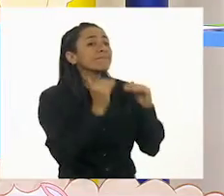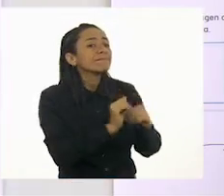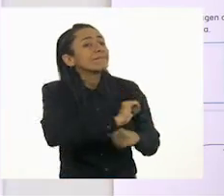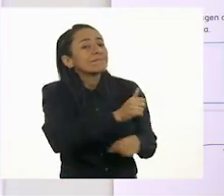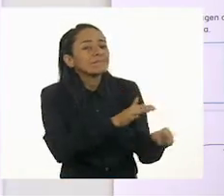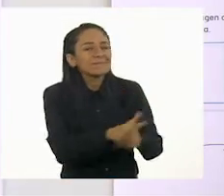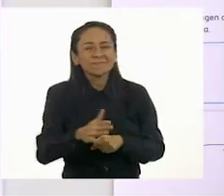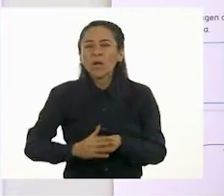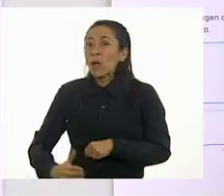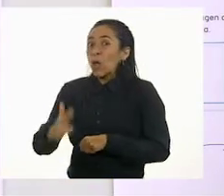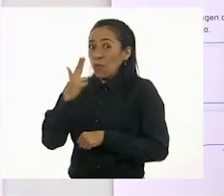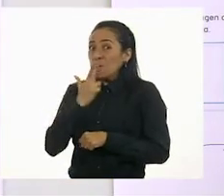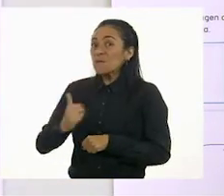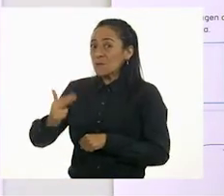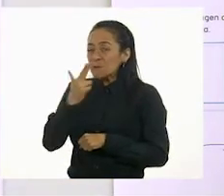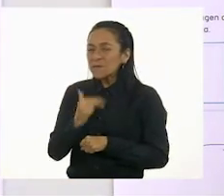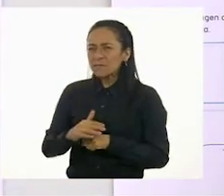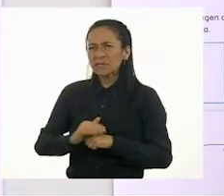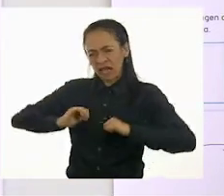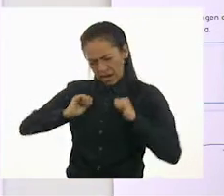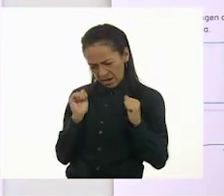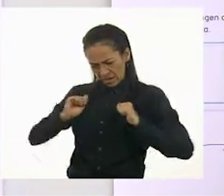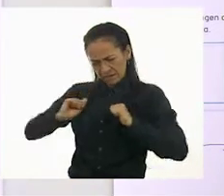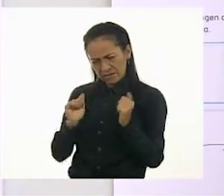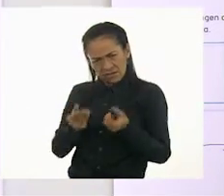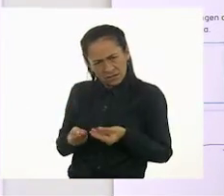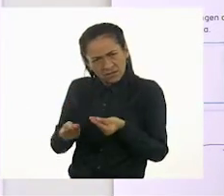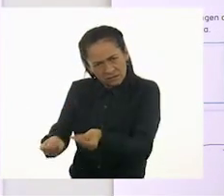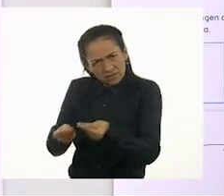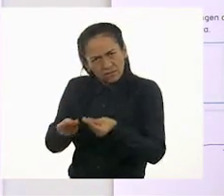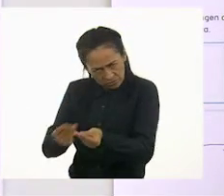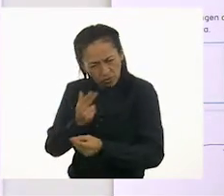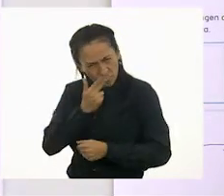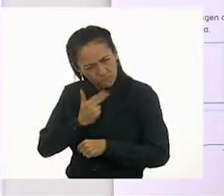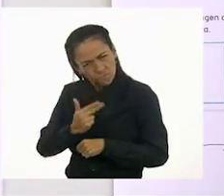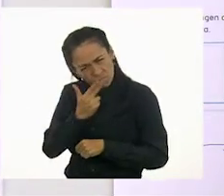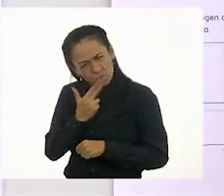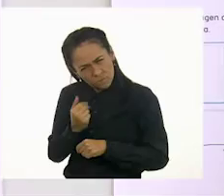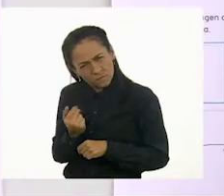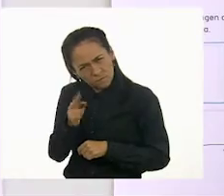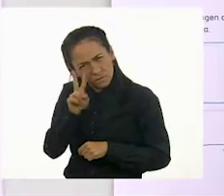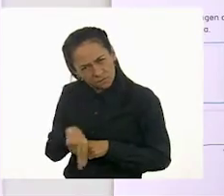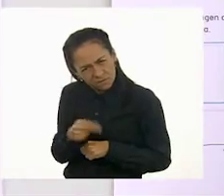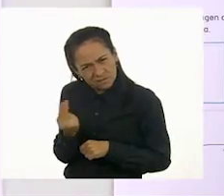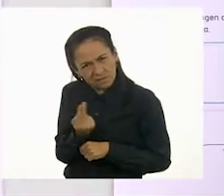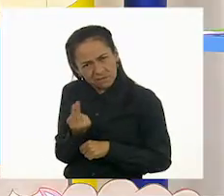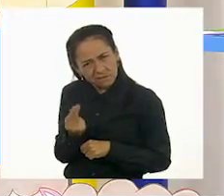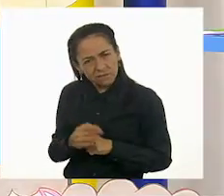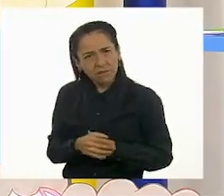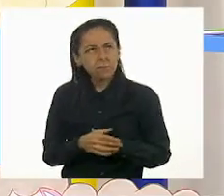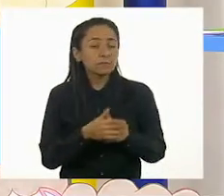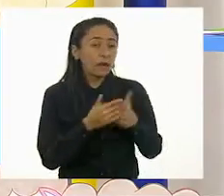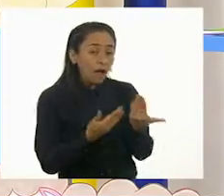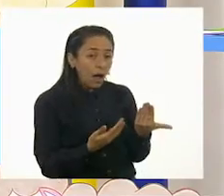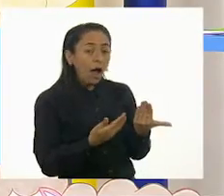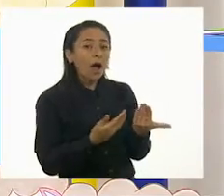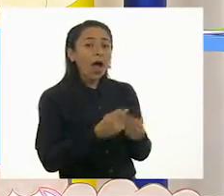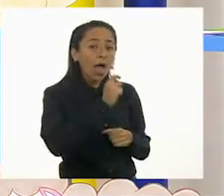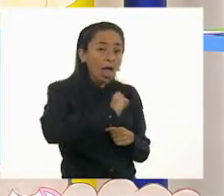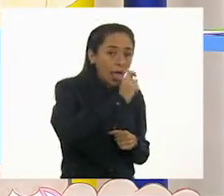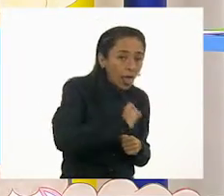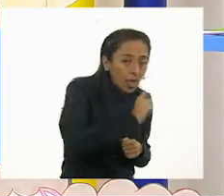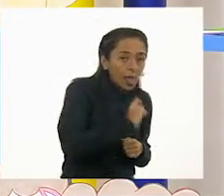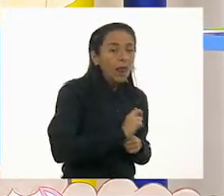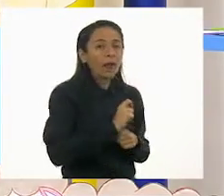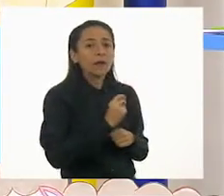Dulces. ¿Las gallinas necesitan dulces? ¿Dulces? ¿Le podemos dar caramelos y